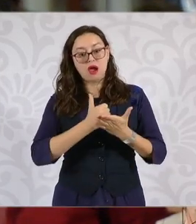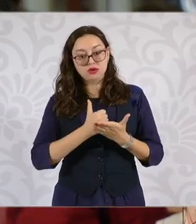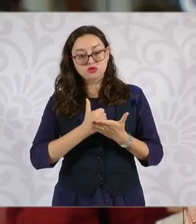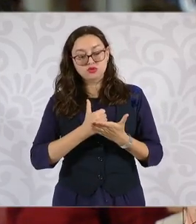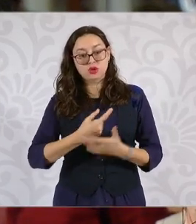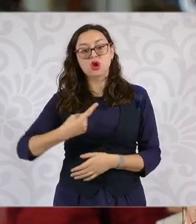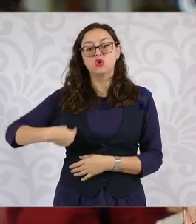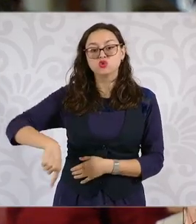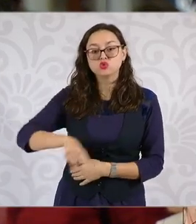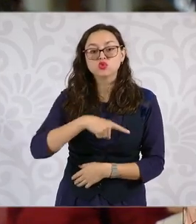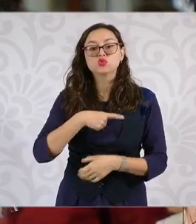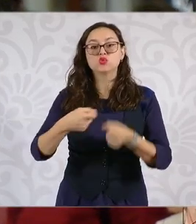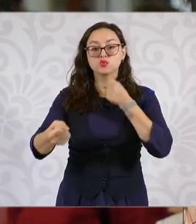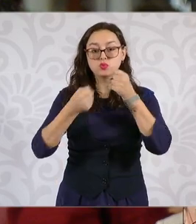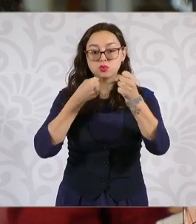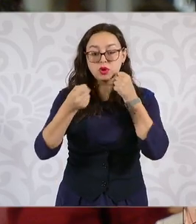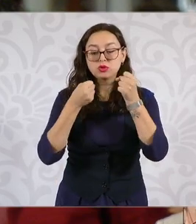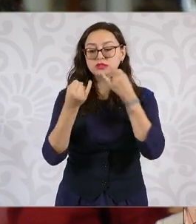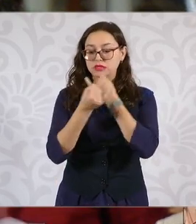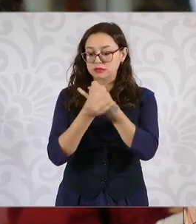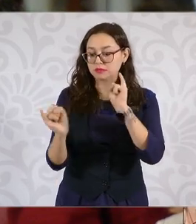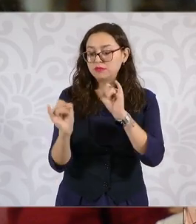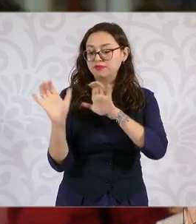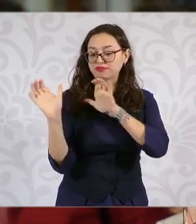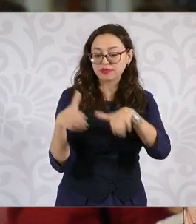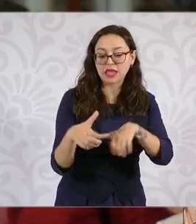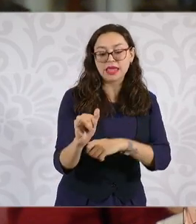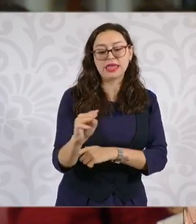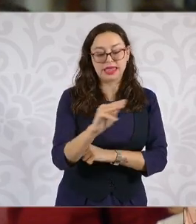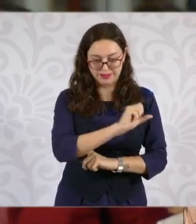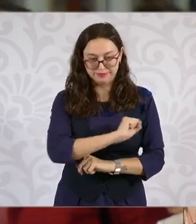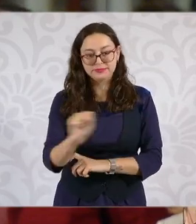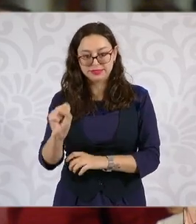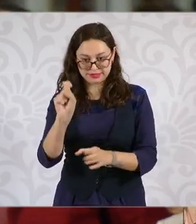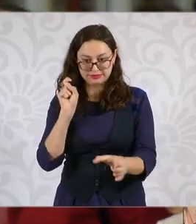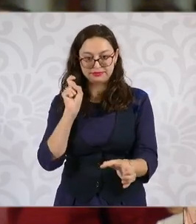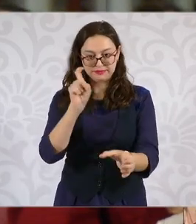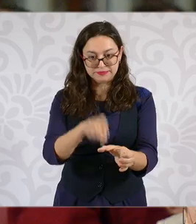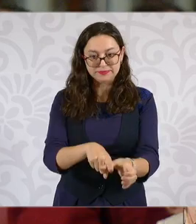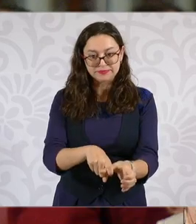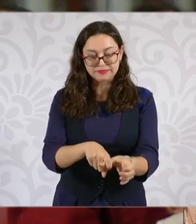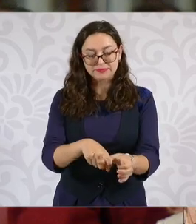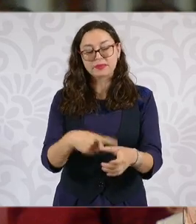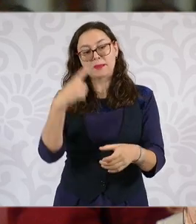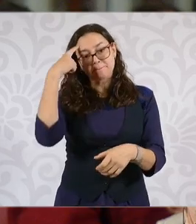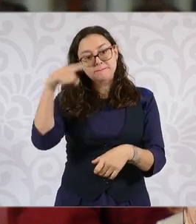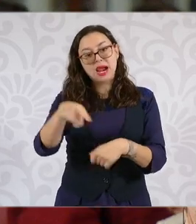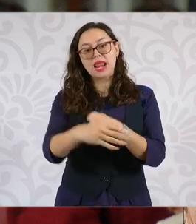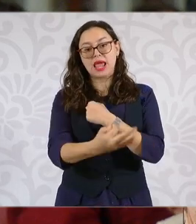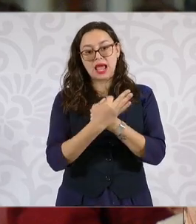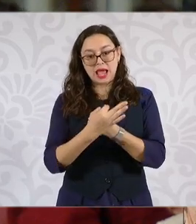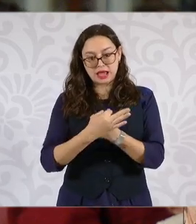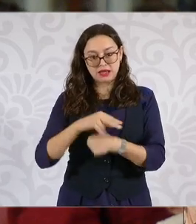periodistas independientes con el tema de seguridad social, con el tema del IMSS y nos adecuó